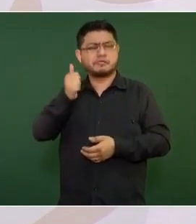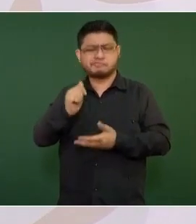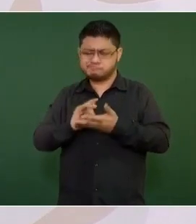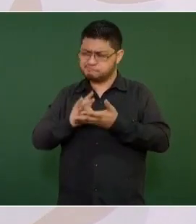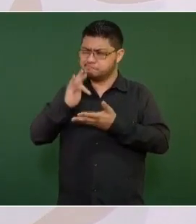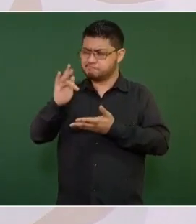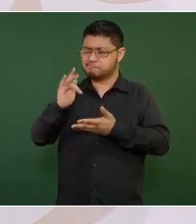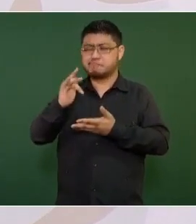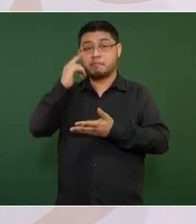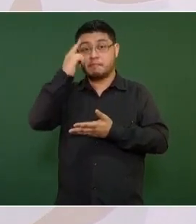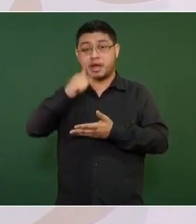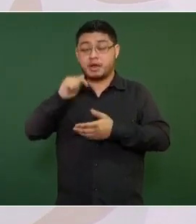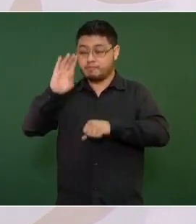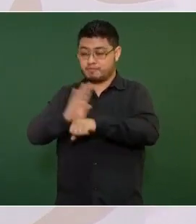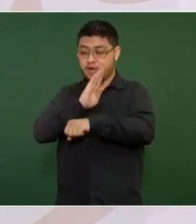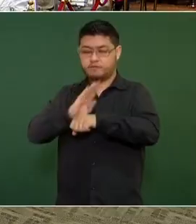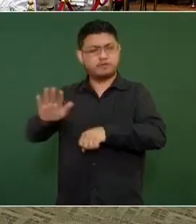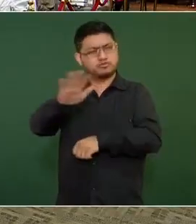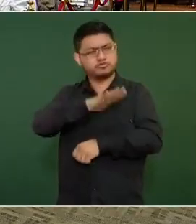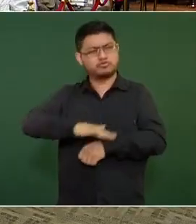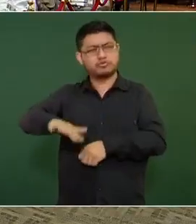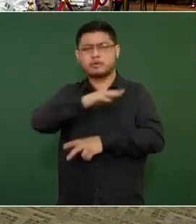en beneficio del pueblo.